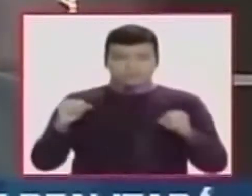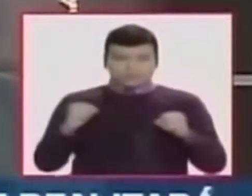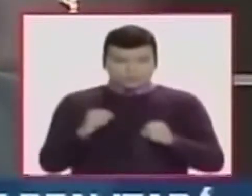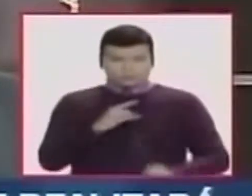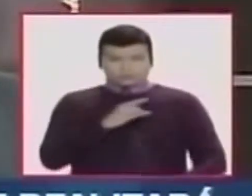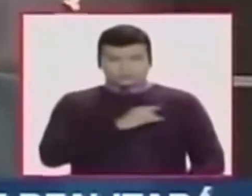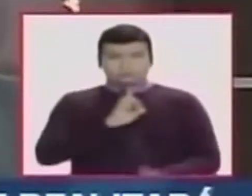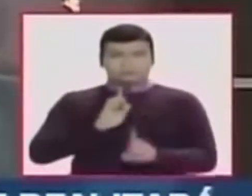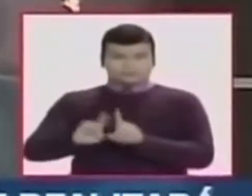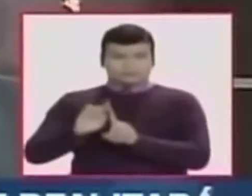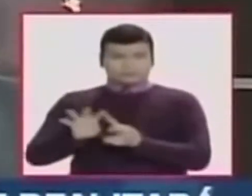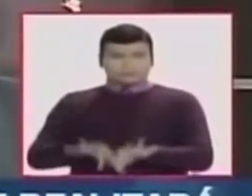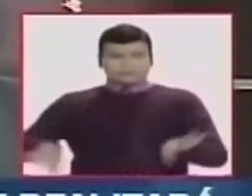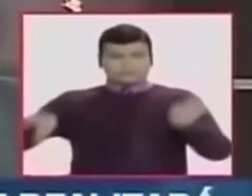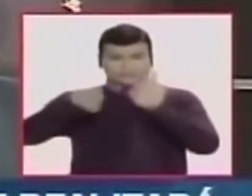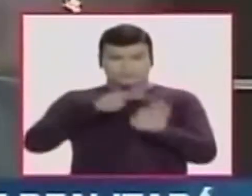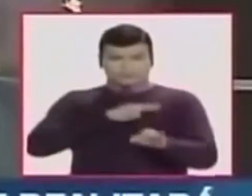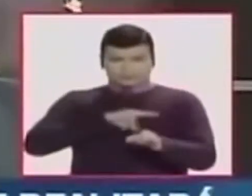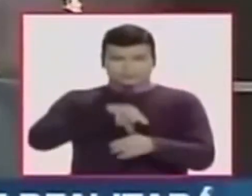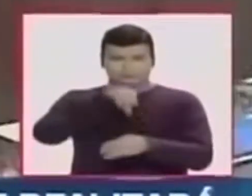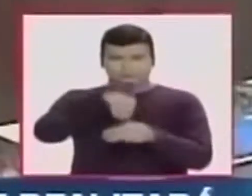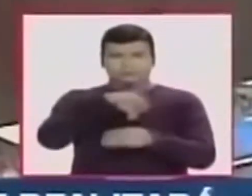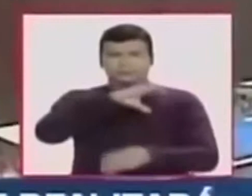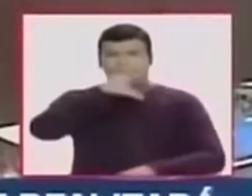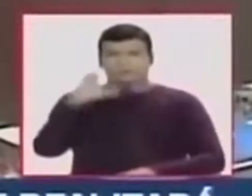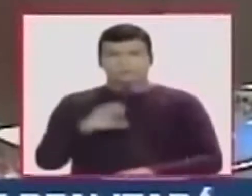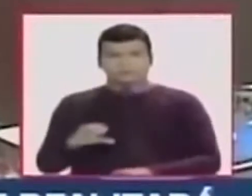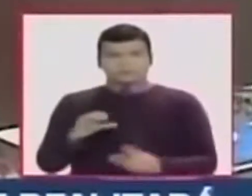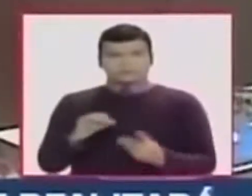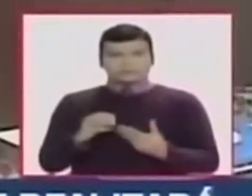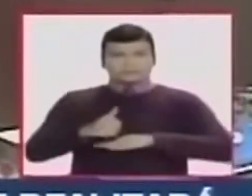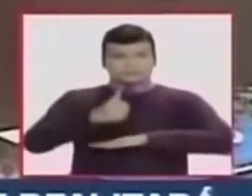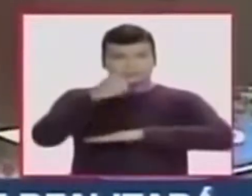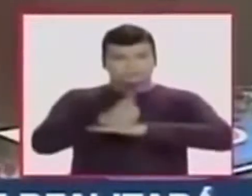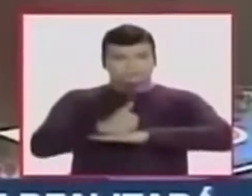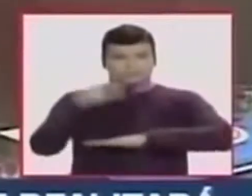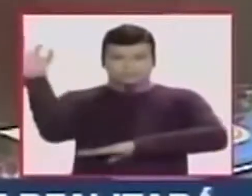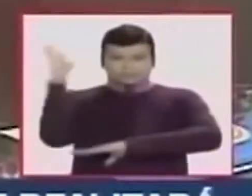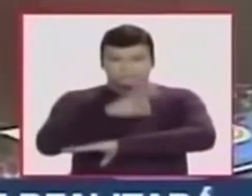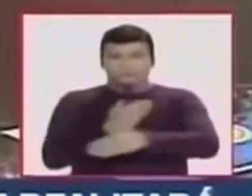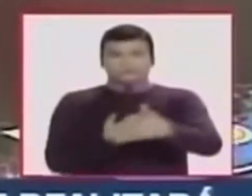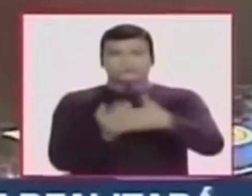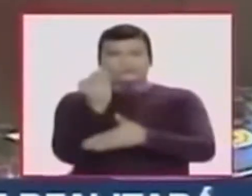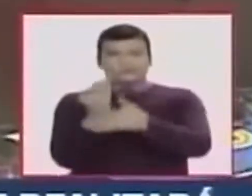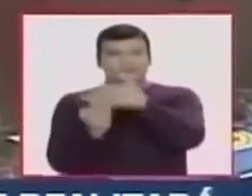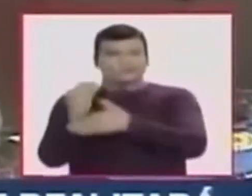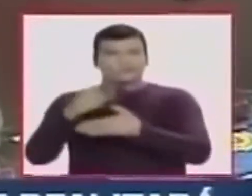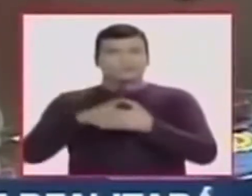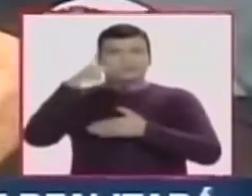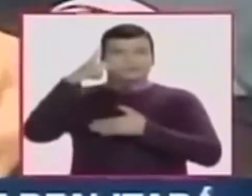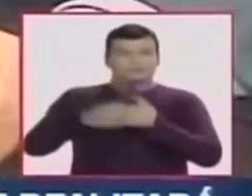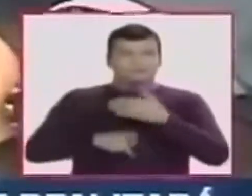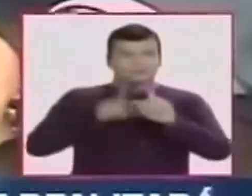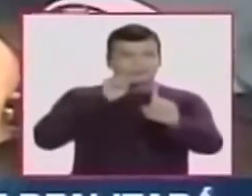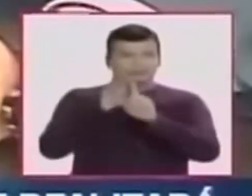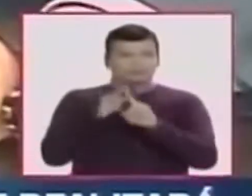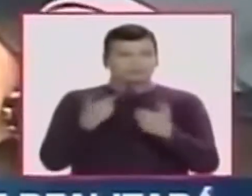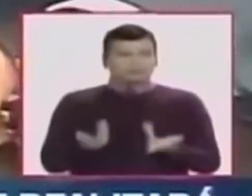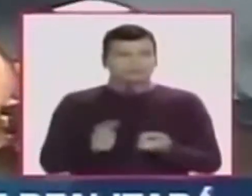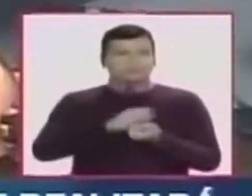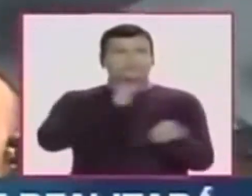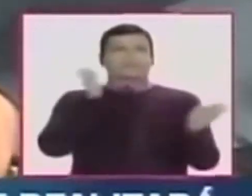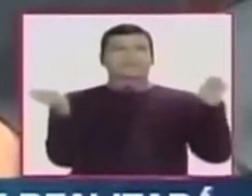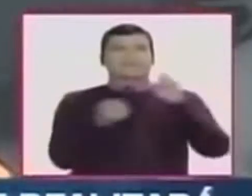universidades más representativas del Valle del Cauca y del Pacífico colombiano. Según el gerente de Telepacífico, los nuevos proyectos del canal están enfocados en la renovación